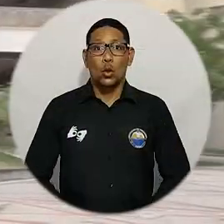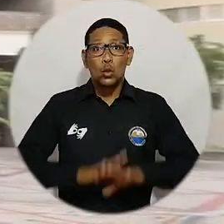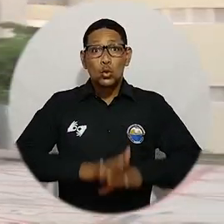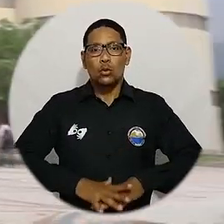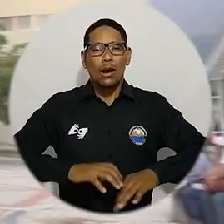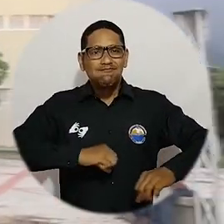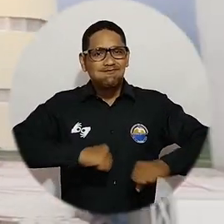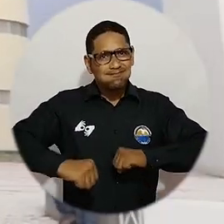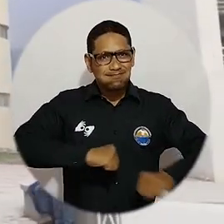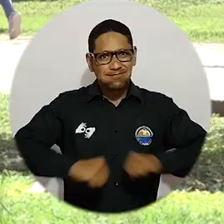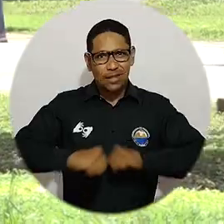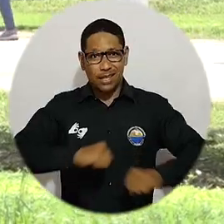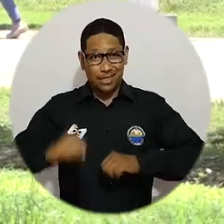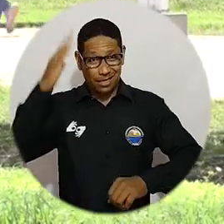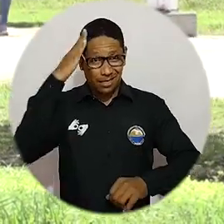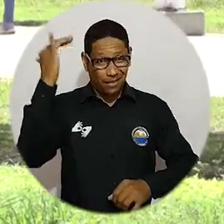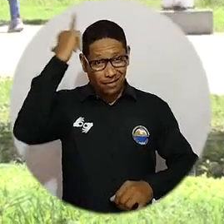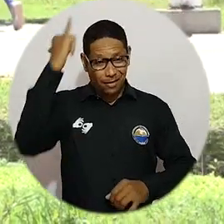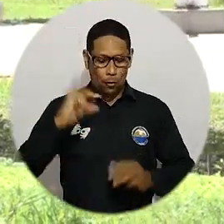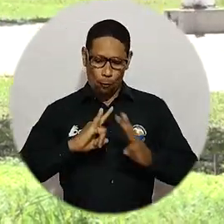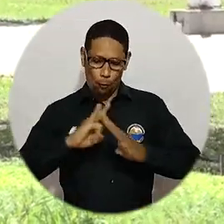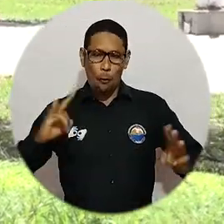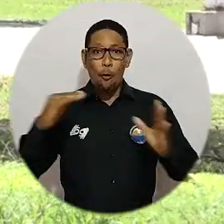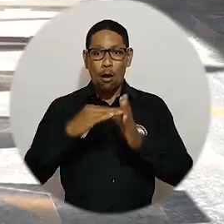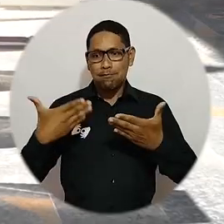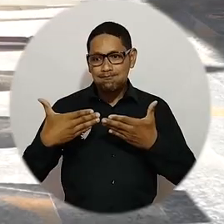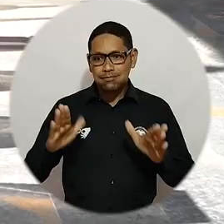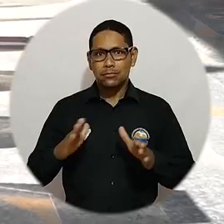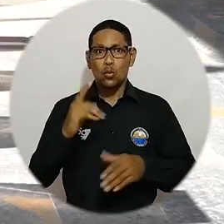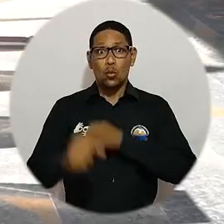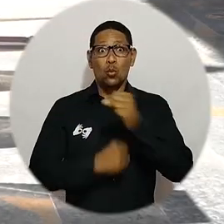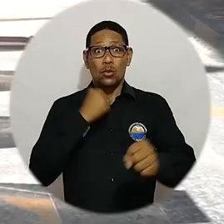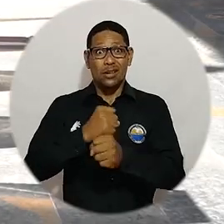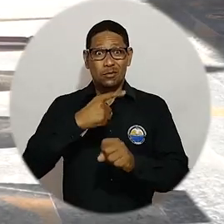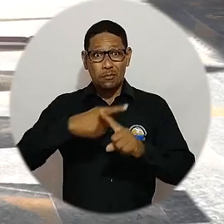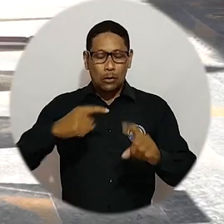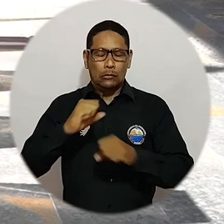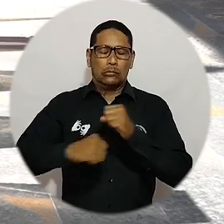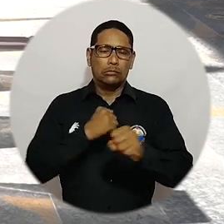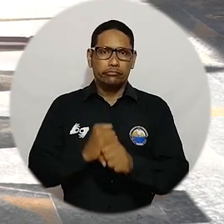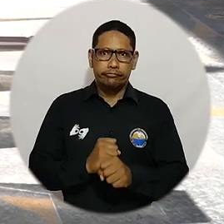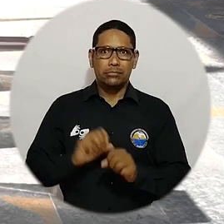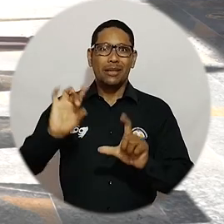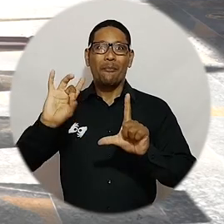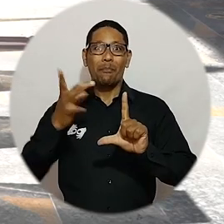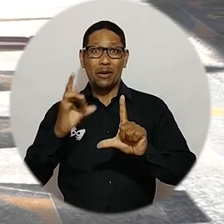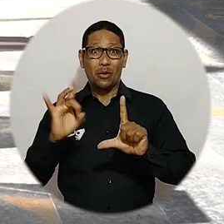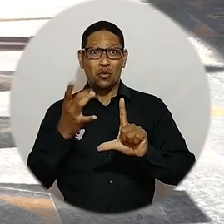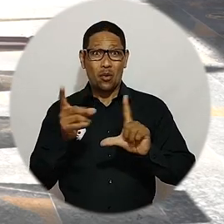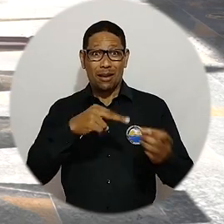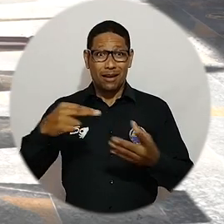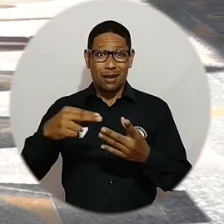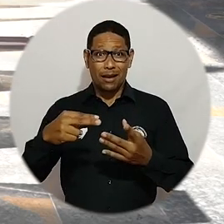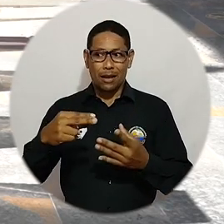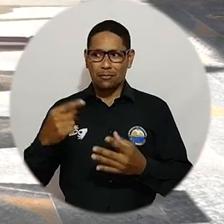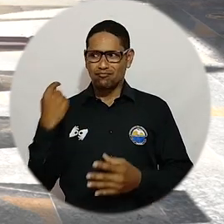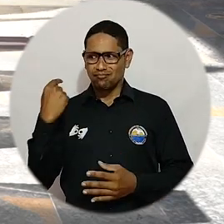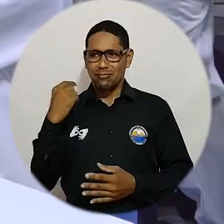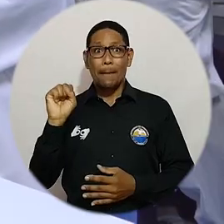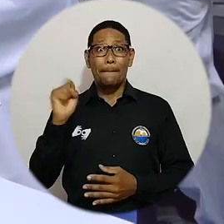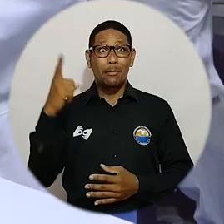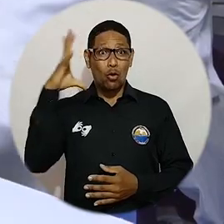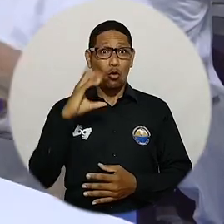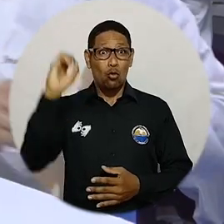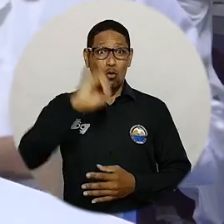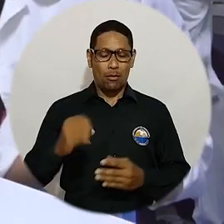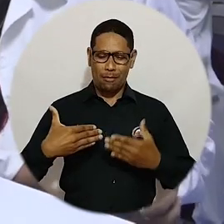La vida académica volvió a la Universidad del Magdalena. Después de año y medio de educación remota, el pasado 1 de octubre, el campus y las